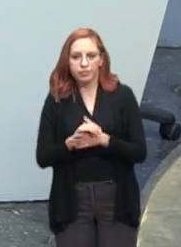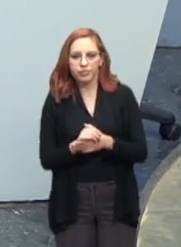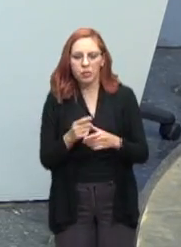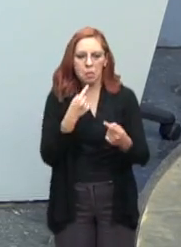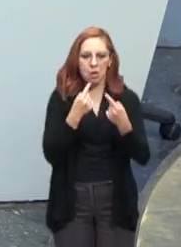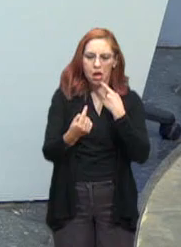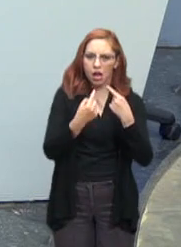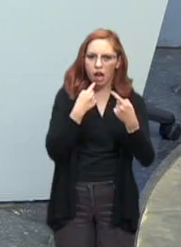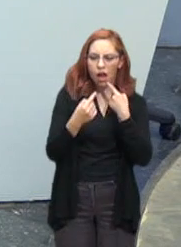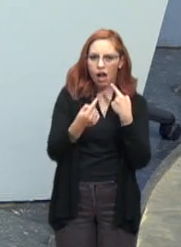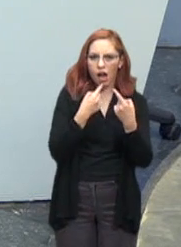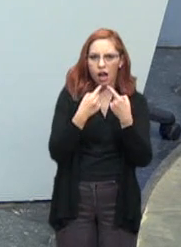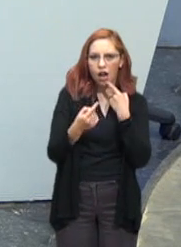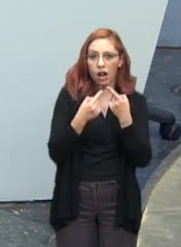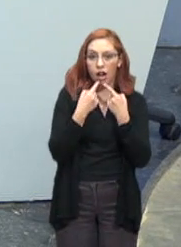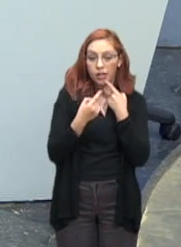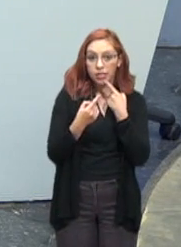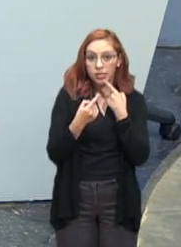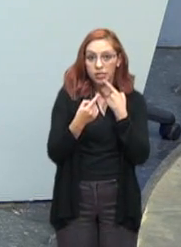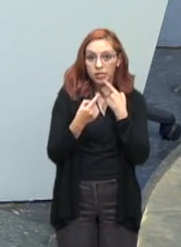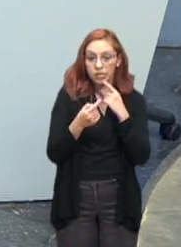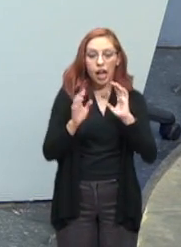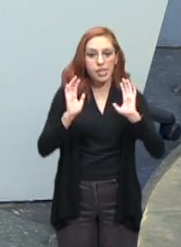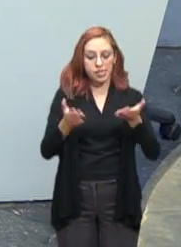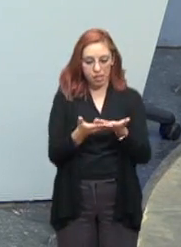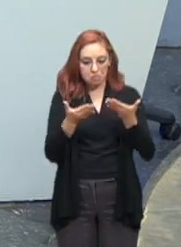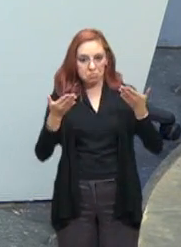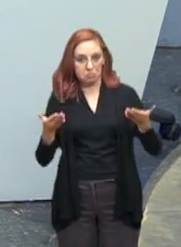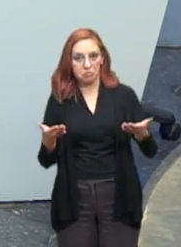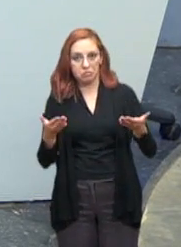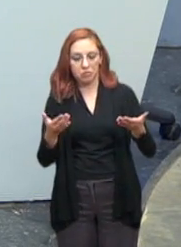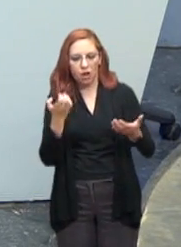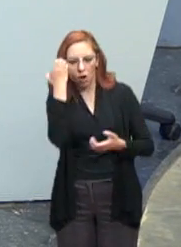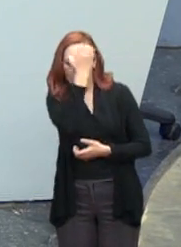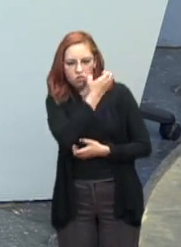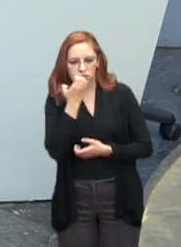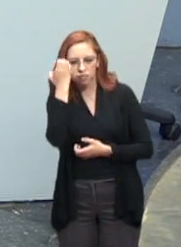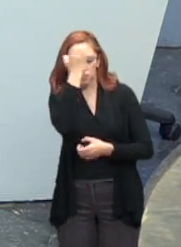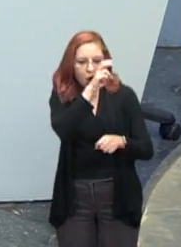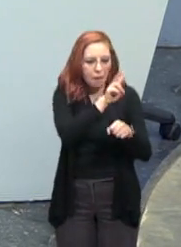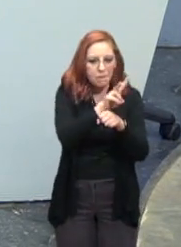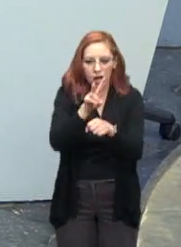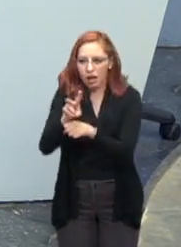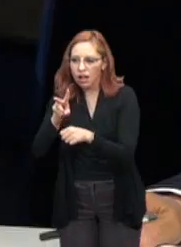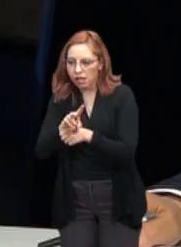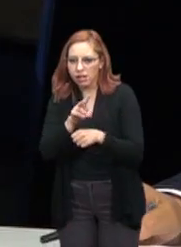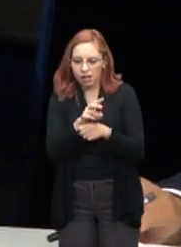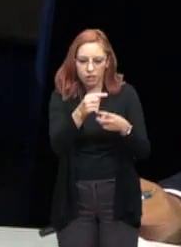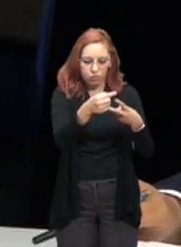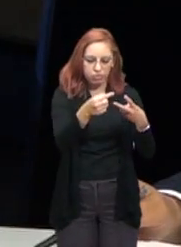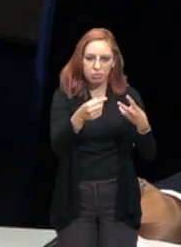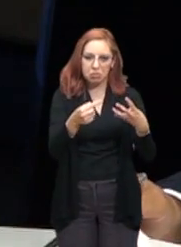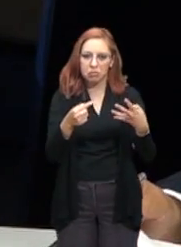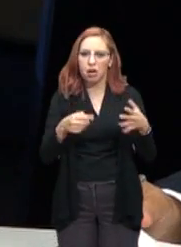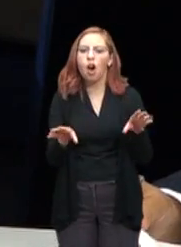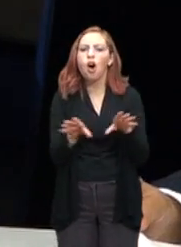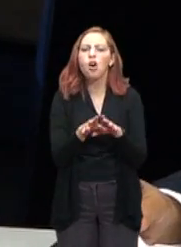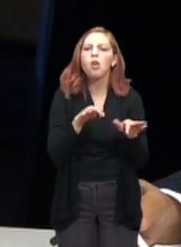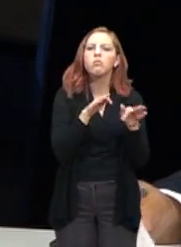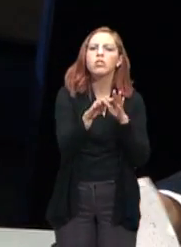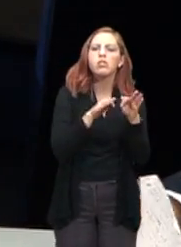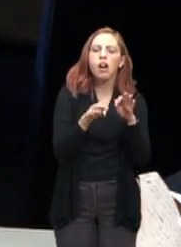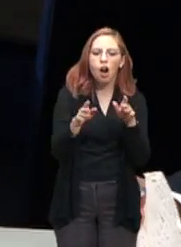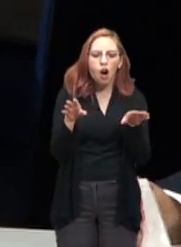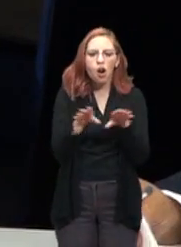habrá auditorías precisamente en estos rubros. Estos rubros, cómo se han trabajado, cómo se han